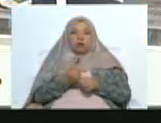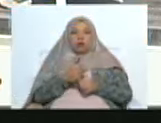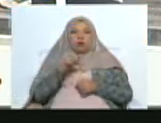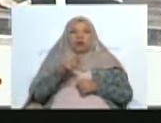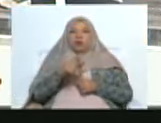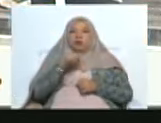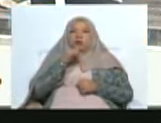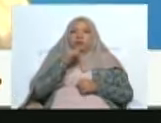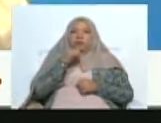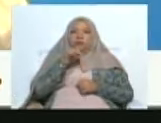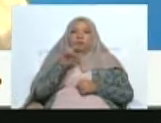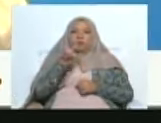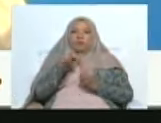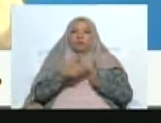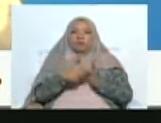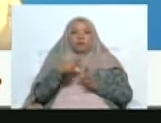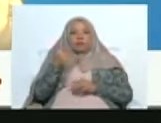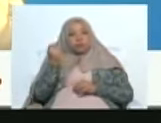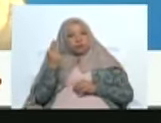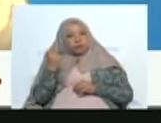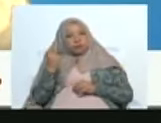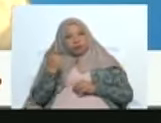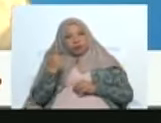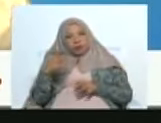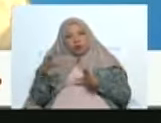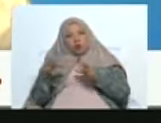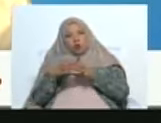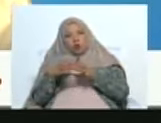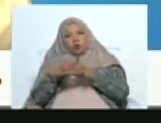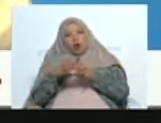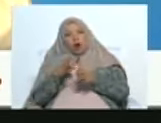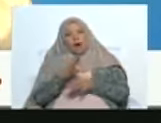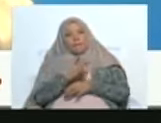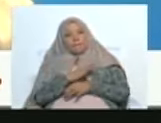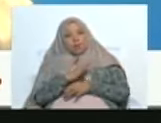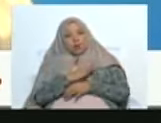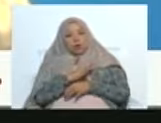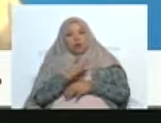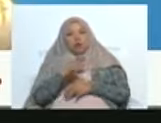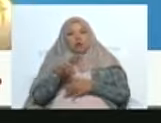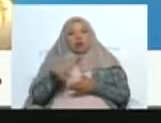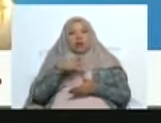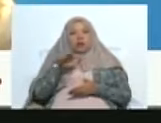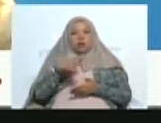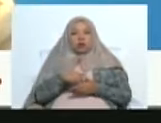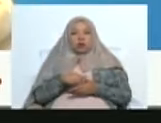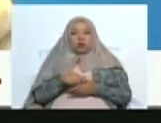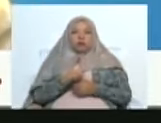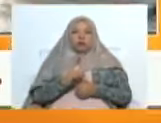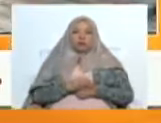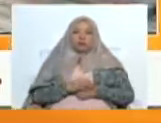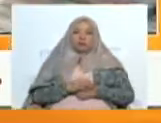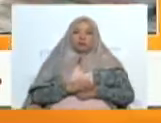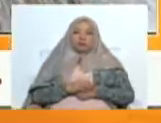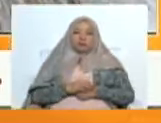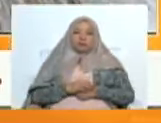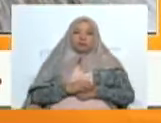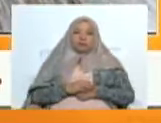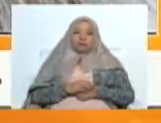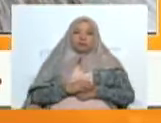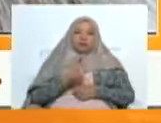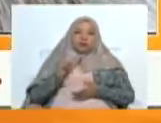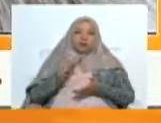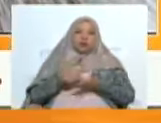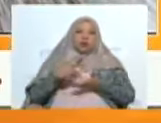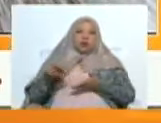En el 2011 se crió la Red de Patrimonio Nacional, y era Fidel Barbarito,